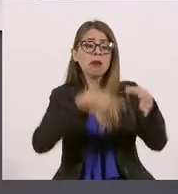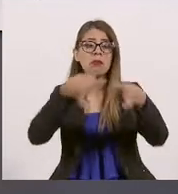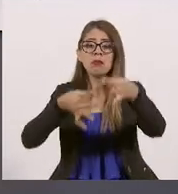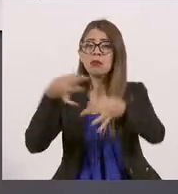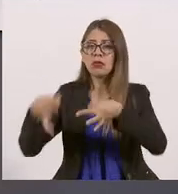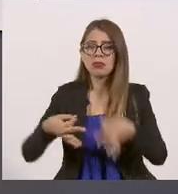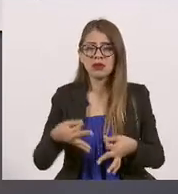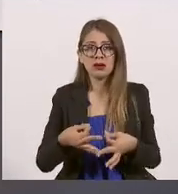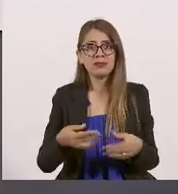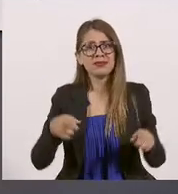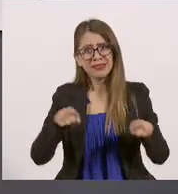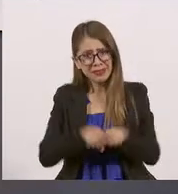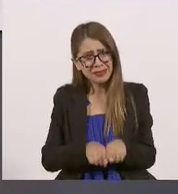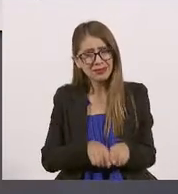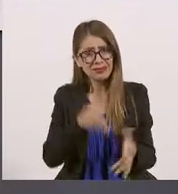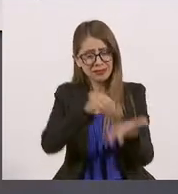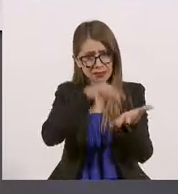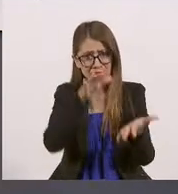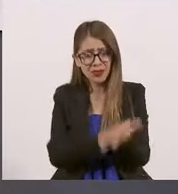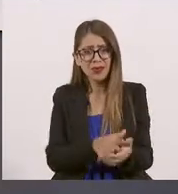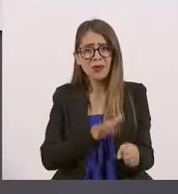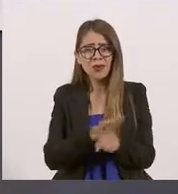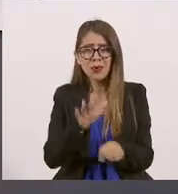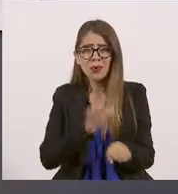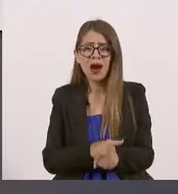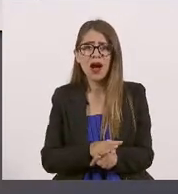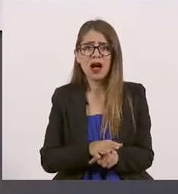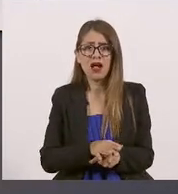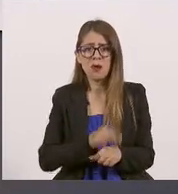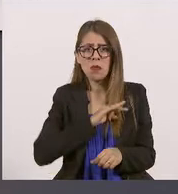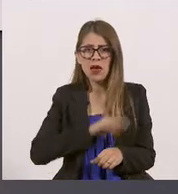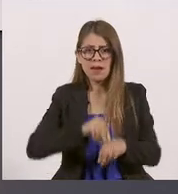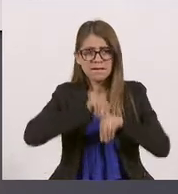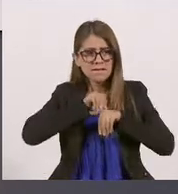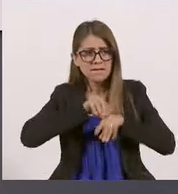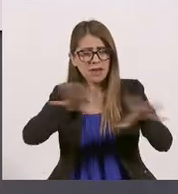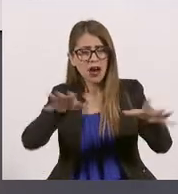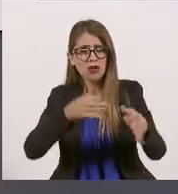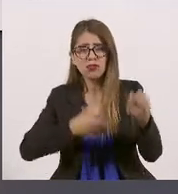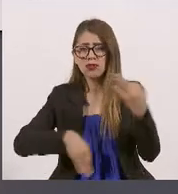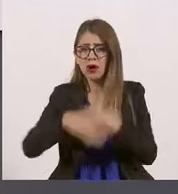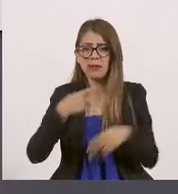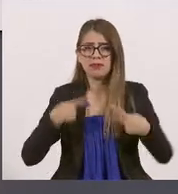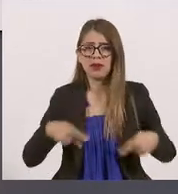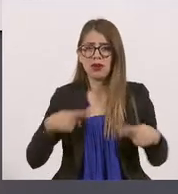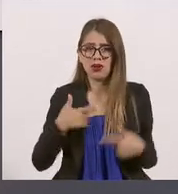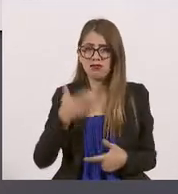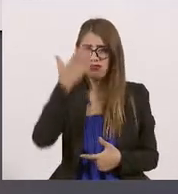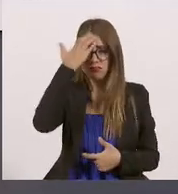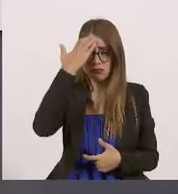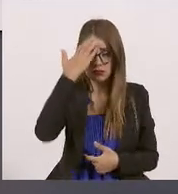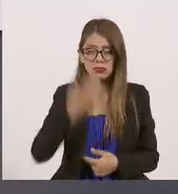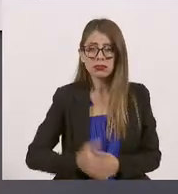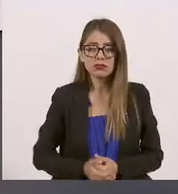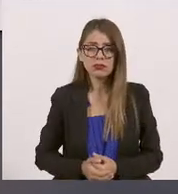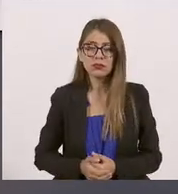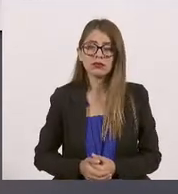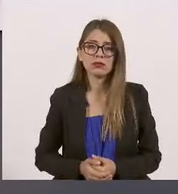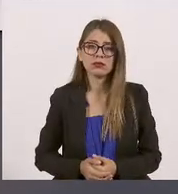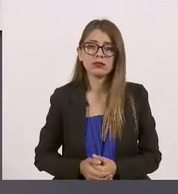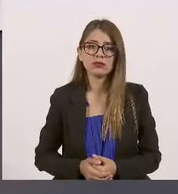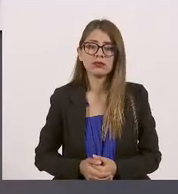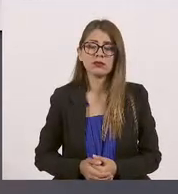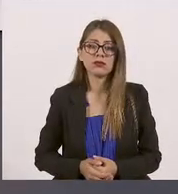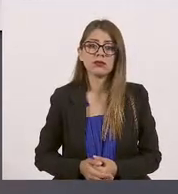asegurarnos en tanto que Estado que tenemos canales para que pueda continuar llegando a las personas. Lo que sigue es sumar,